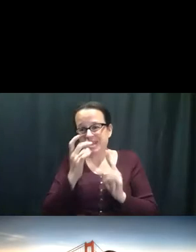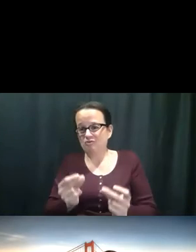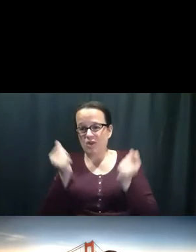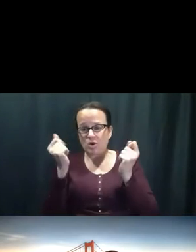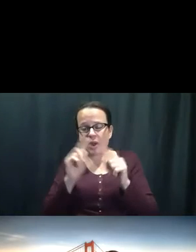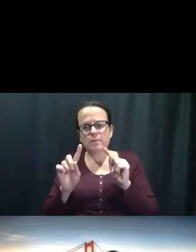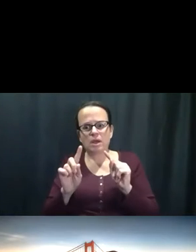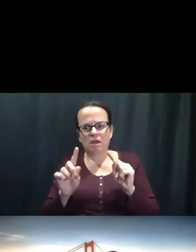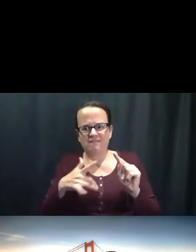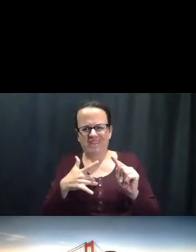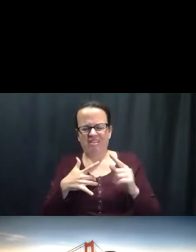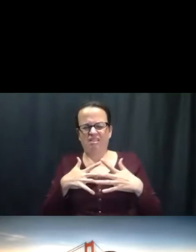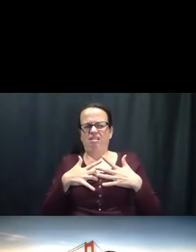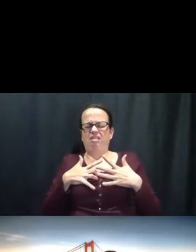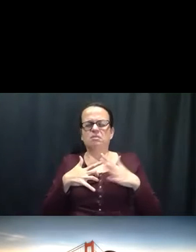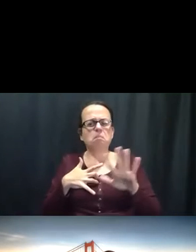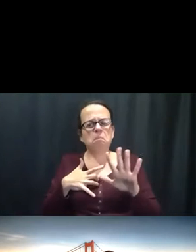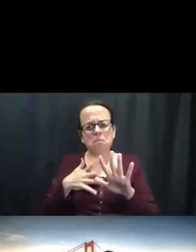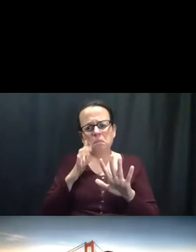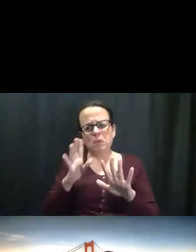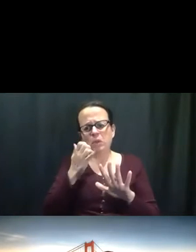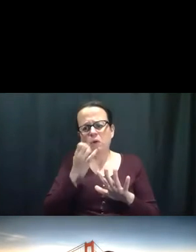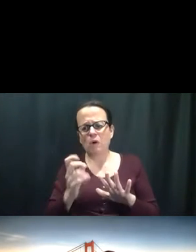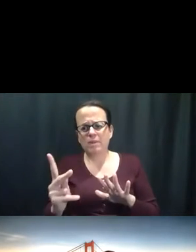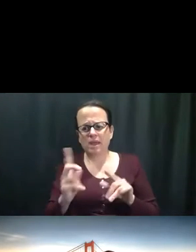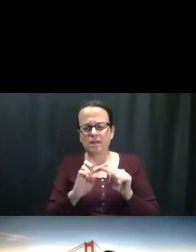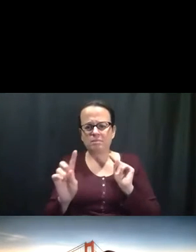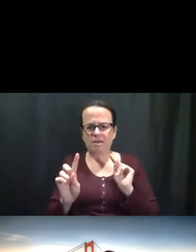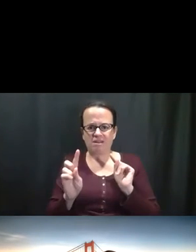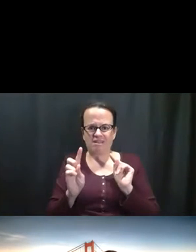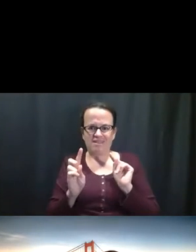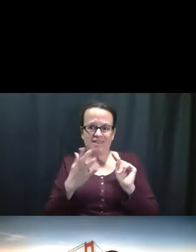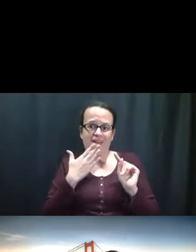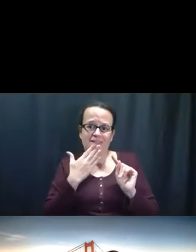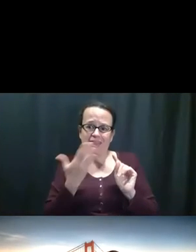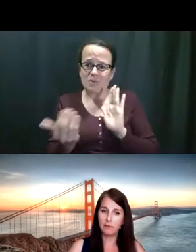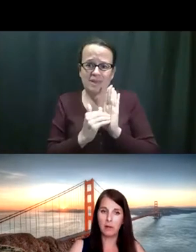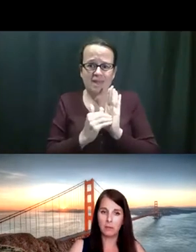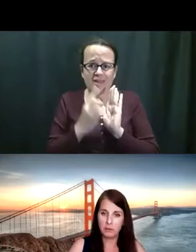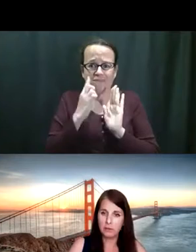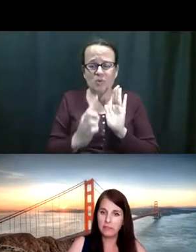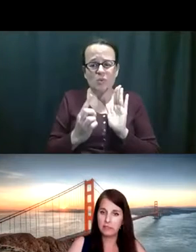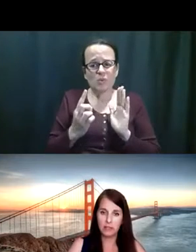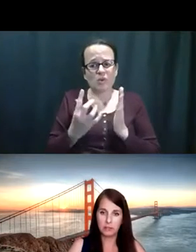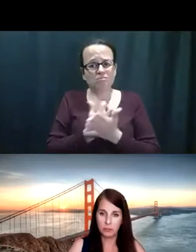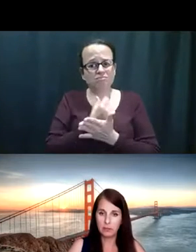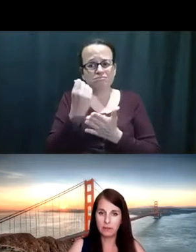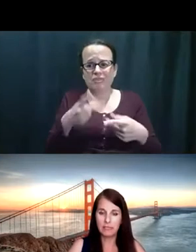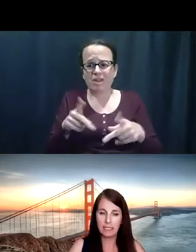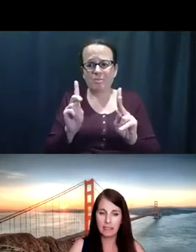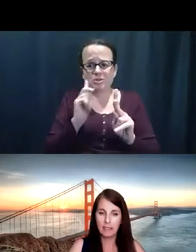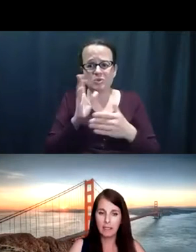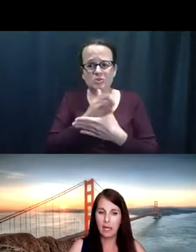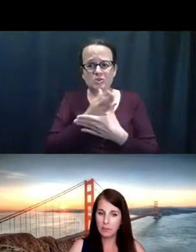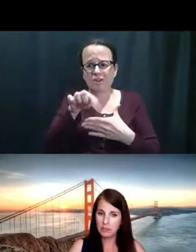Entonces, a veces porque están ocupados, no consiguen algo rápidamente, alguien rápidamente, pero ellos lo llaman. Así que gracias por damos la